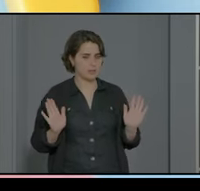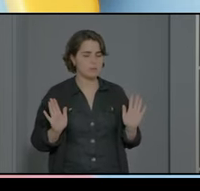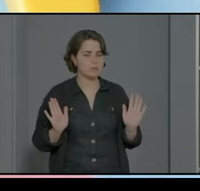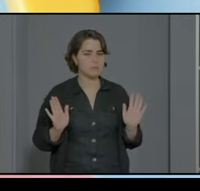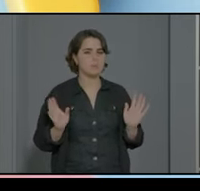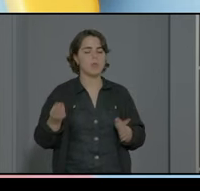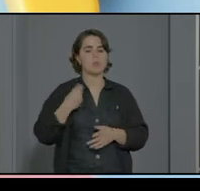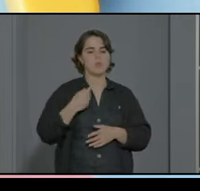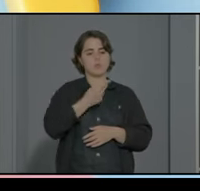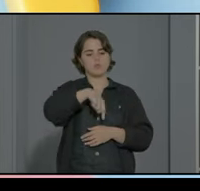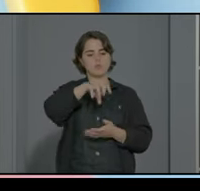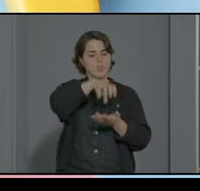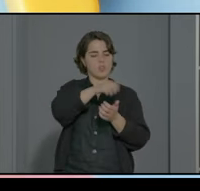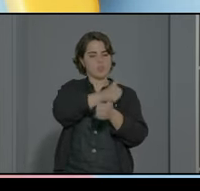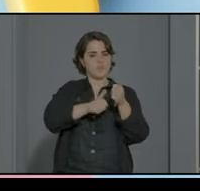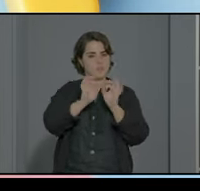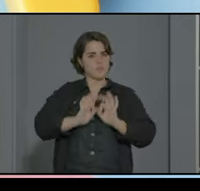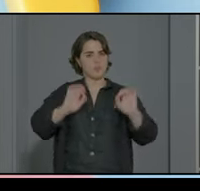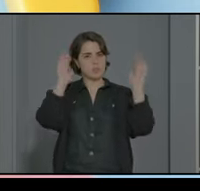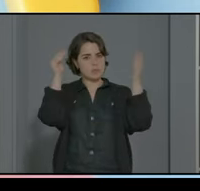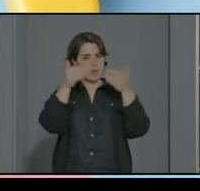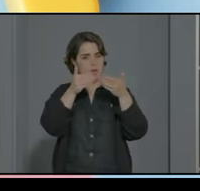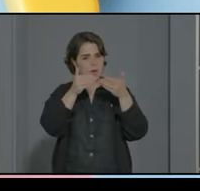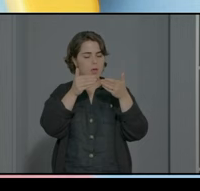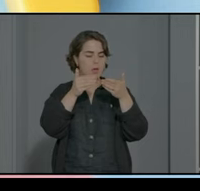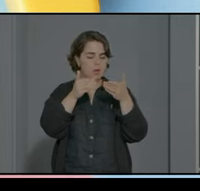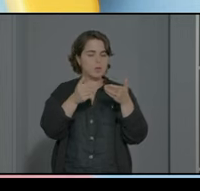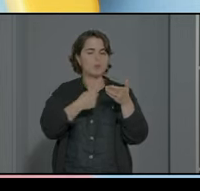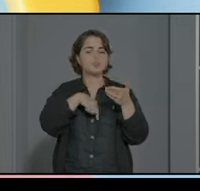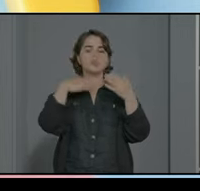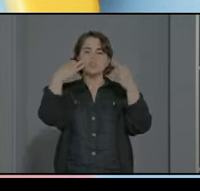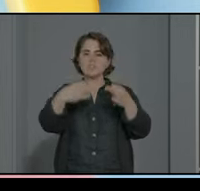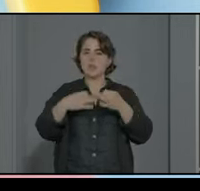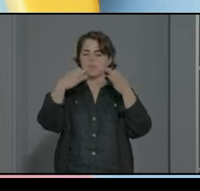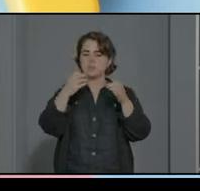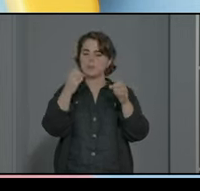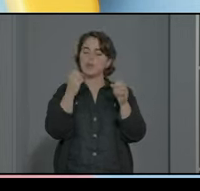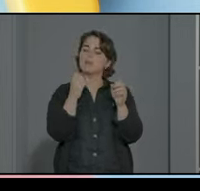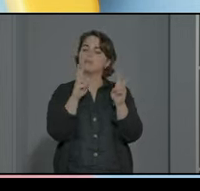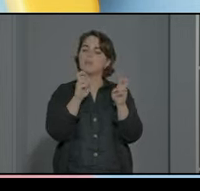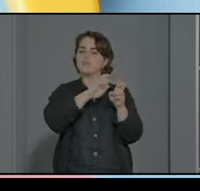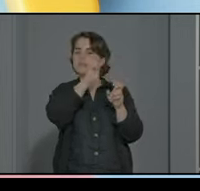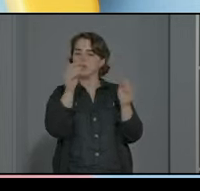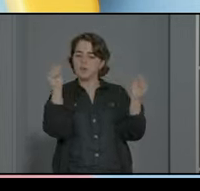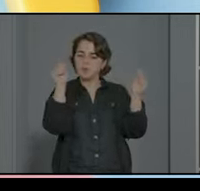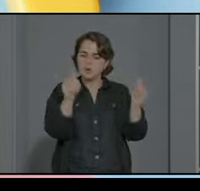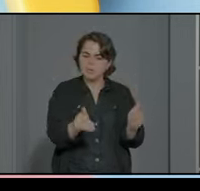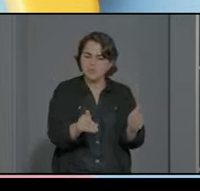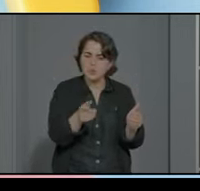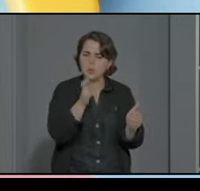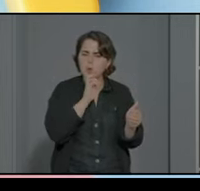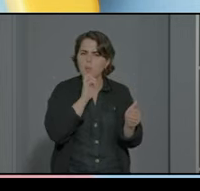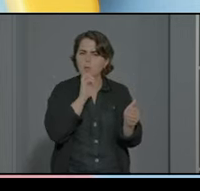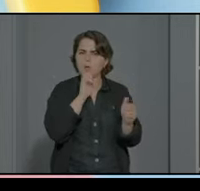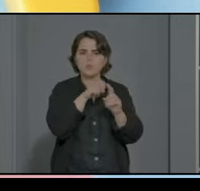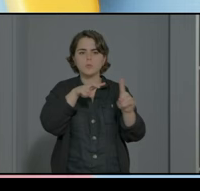aunque seamos un centro preferente TEA sobre todo tratamos de enfocar ese trabajo a la diversidad como de una